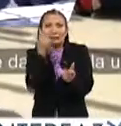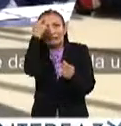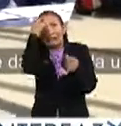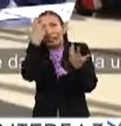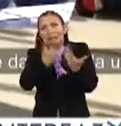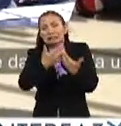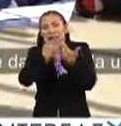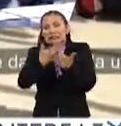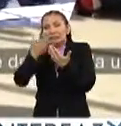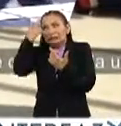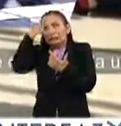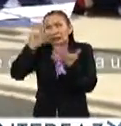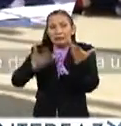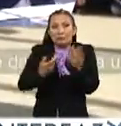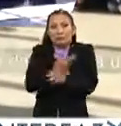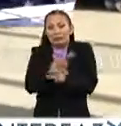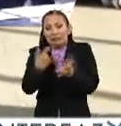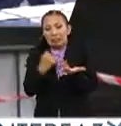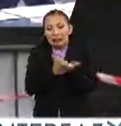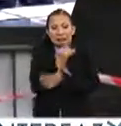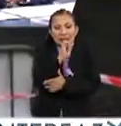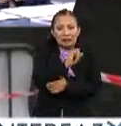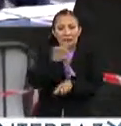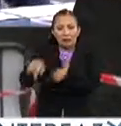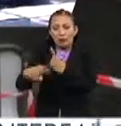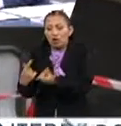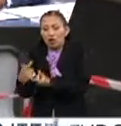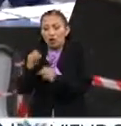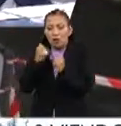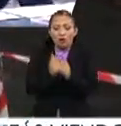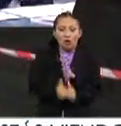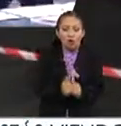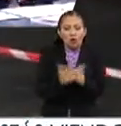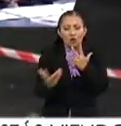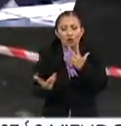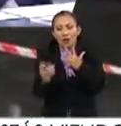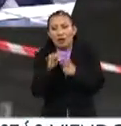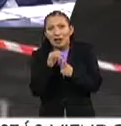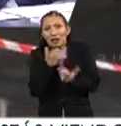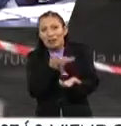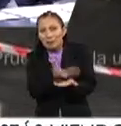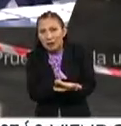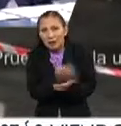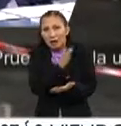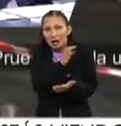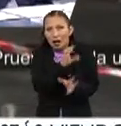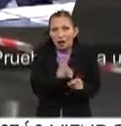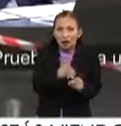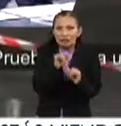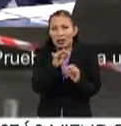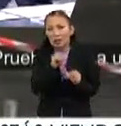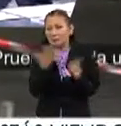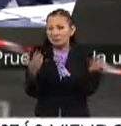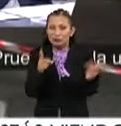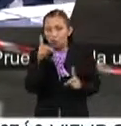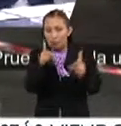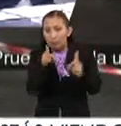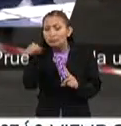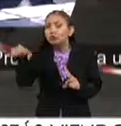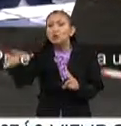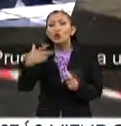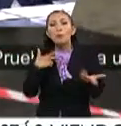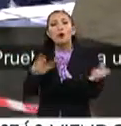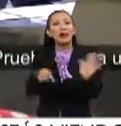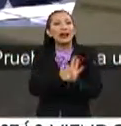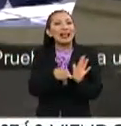aunando a las decisiones de si te vas o si no te vas, de si aplicas o no aplicas. ¿Qué cosas tú fueron